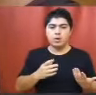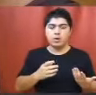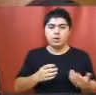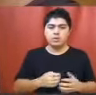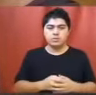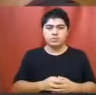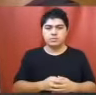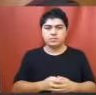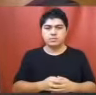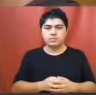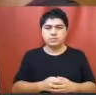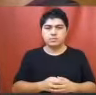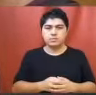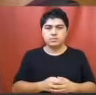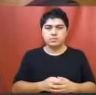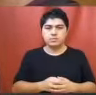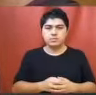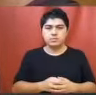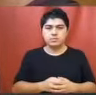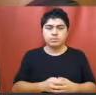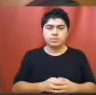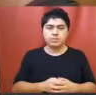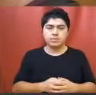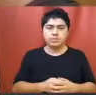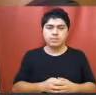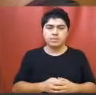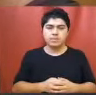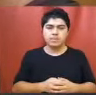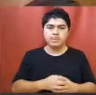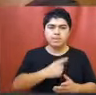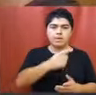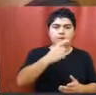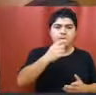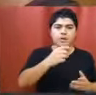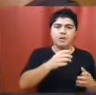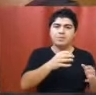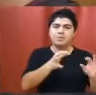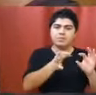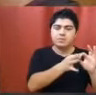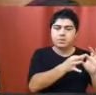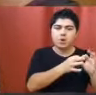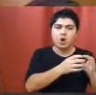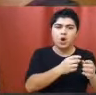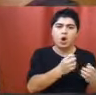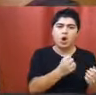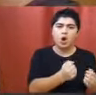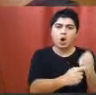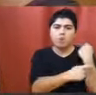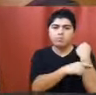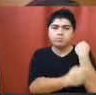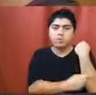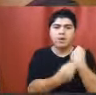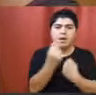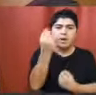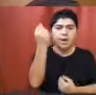funcionales al poder económico, al poder